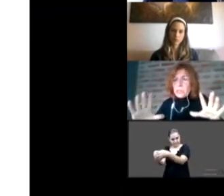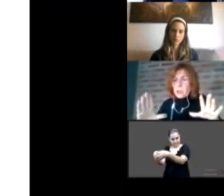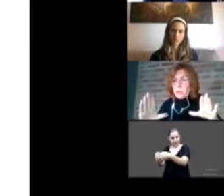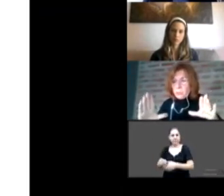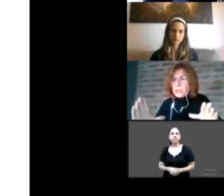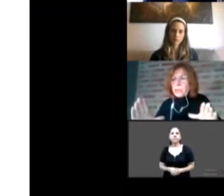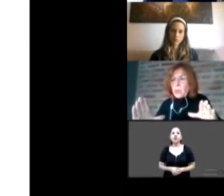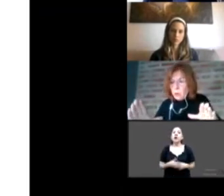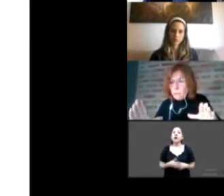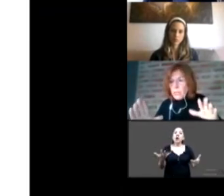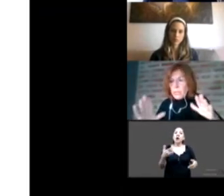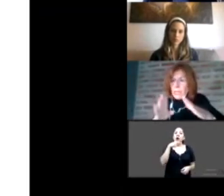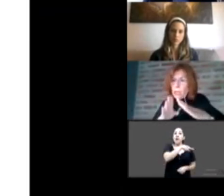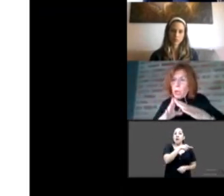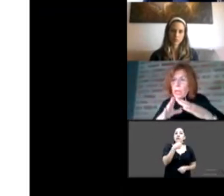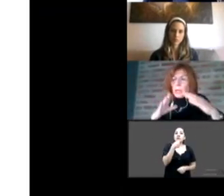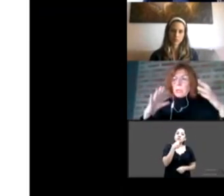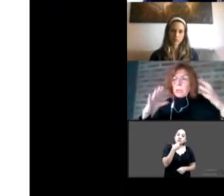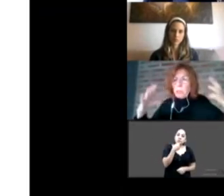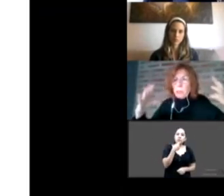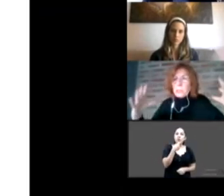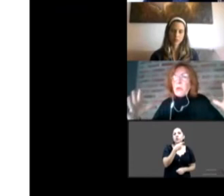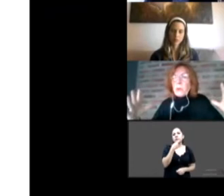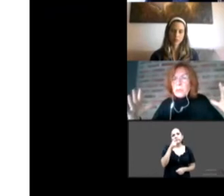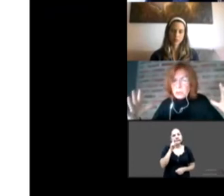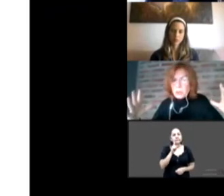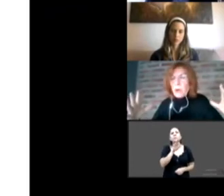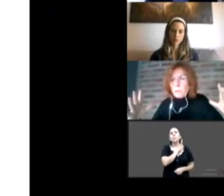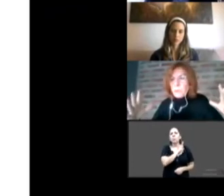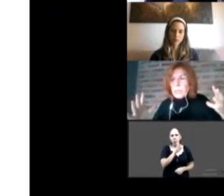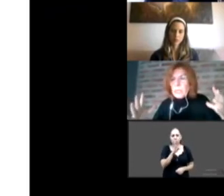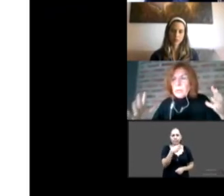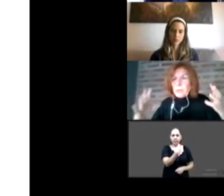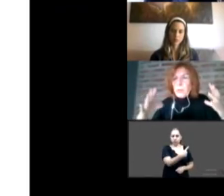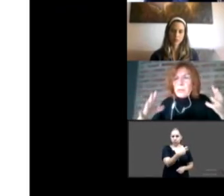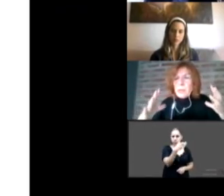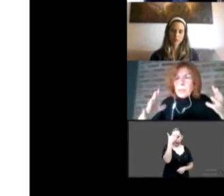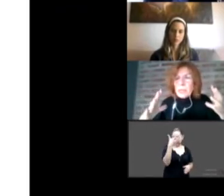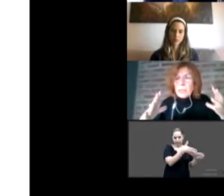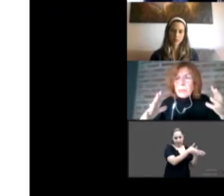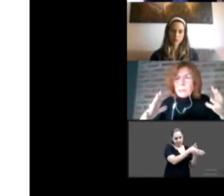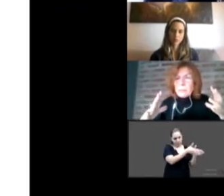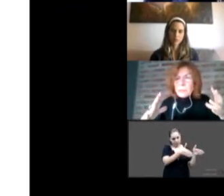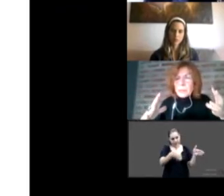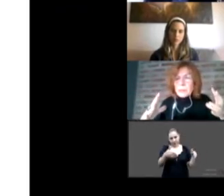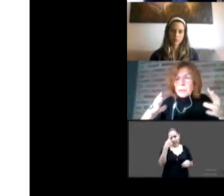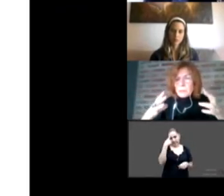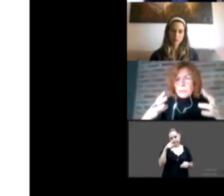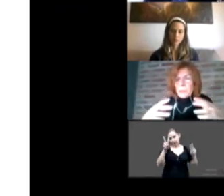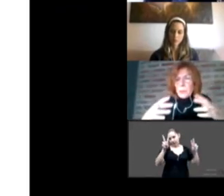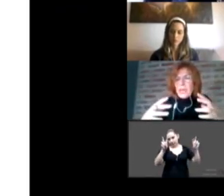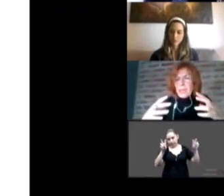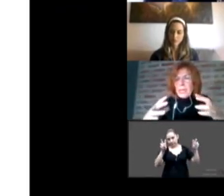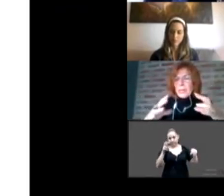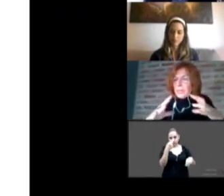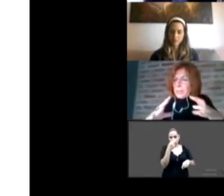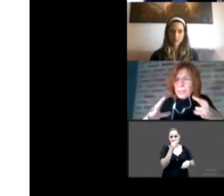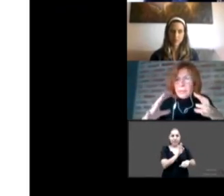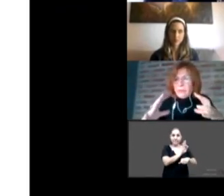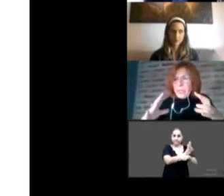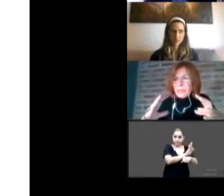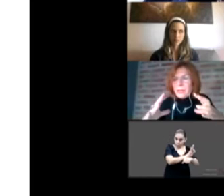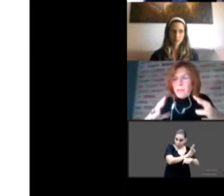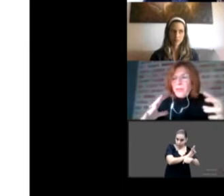un proceso de protección y a lo largo de su proceso de protección puede ver, se pueden aplicar